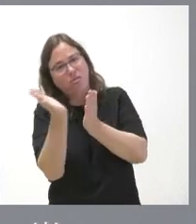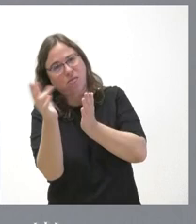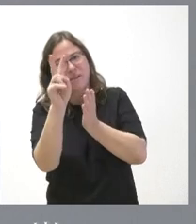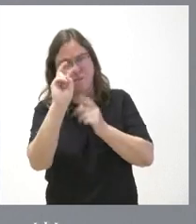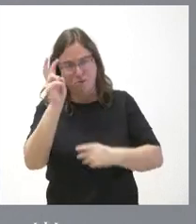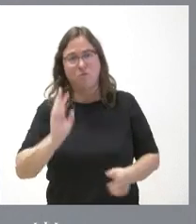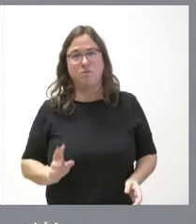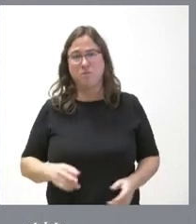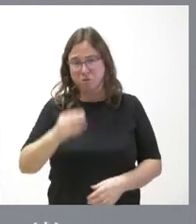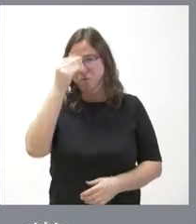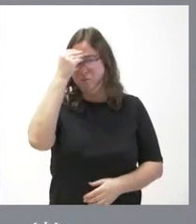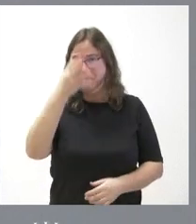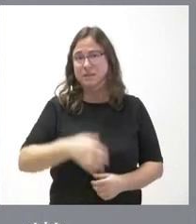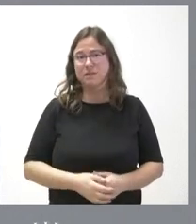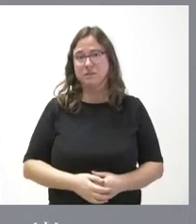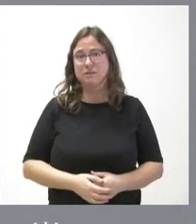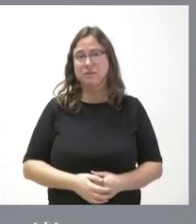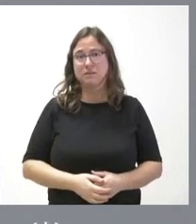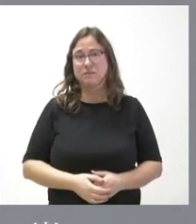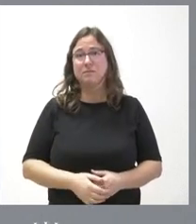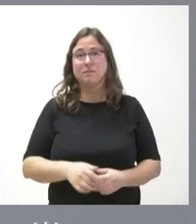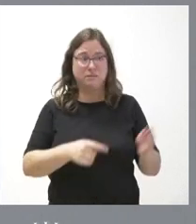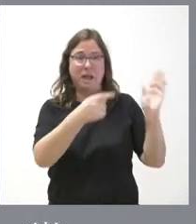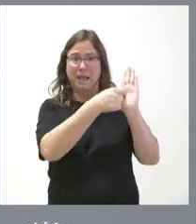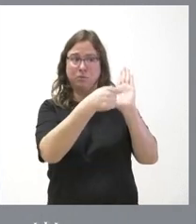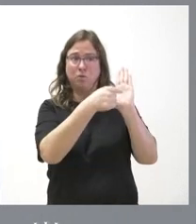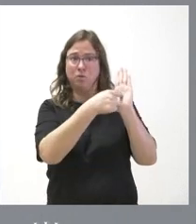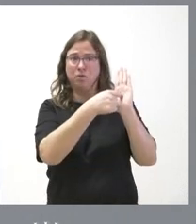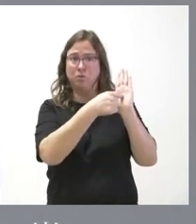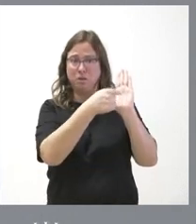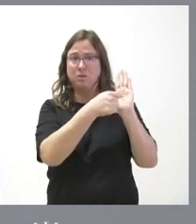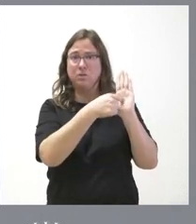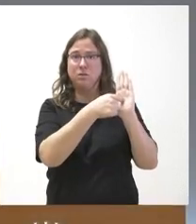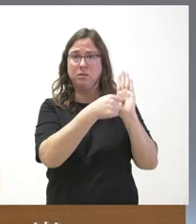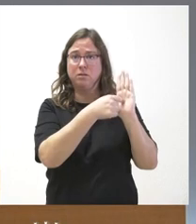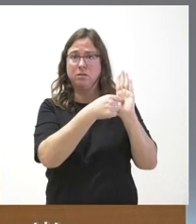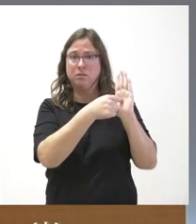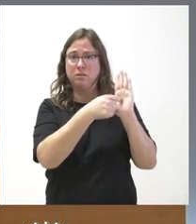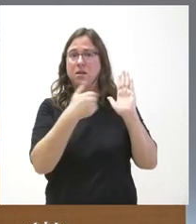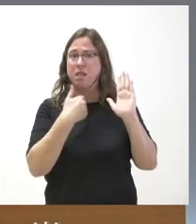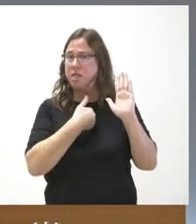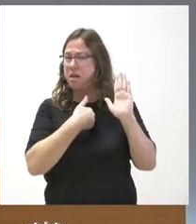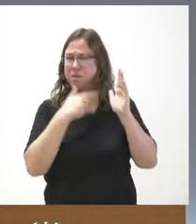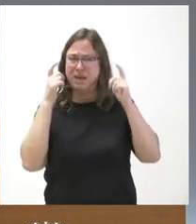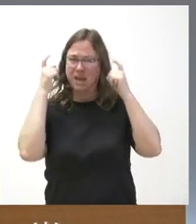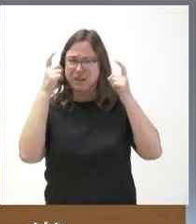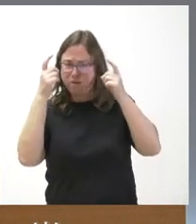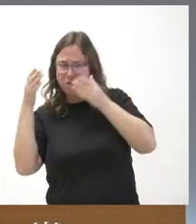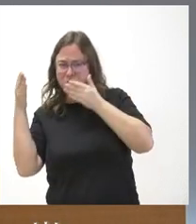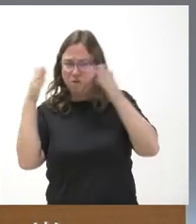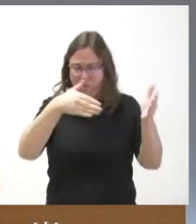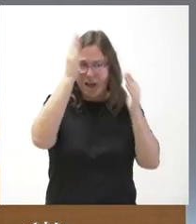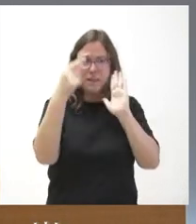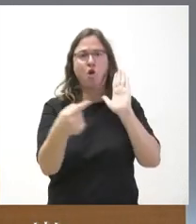se cree que con esto que tenemos encima de la mesa no tenemos que dedicar todo nuestro esfuerzo toda nuestra atención